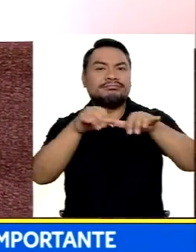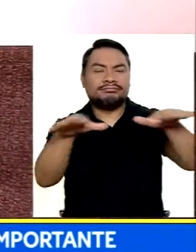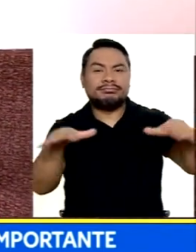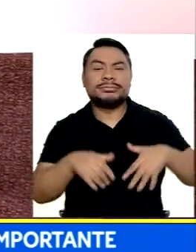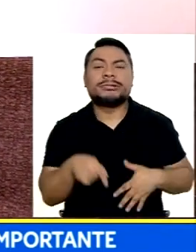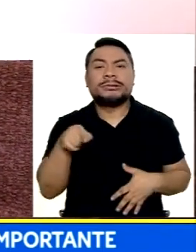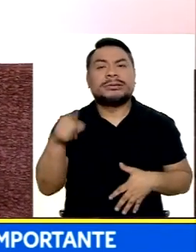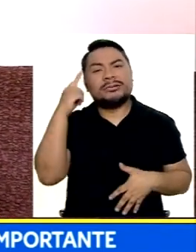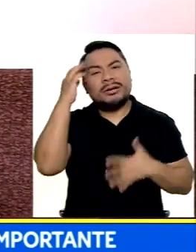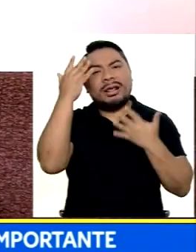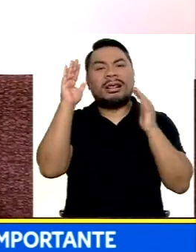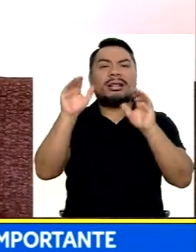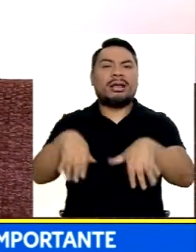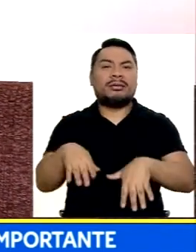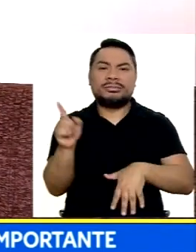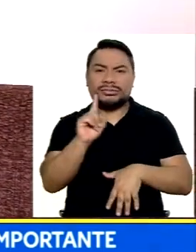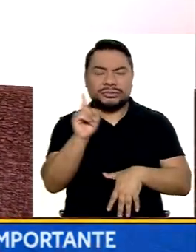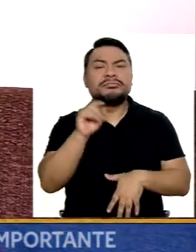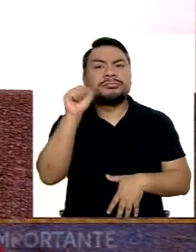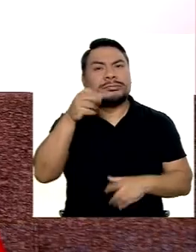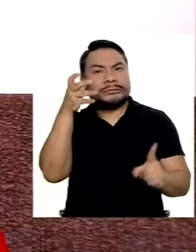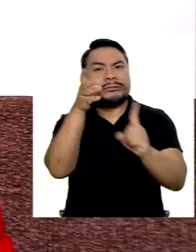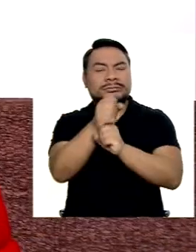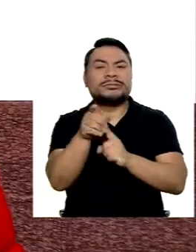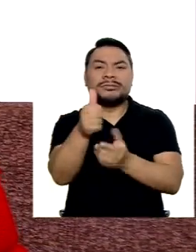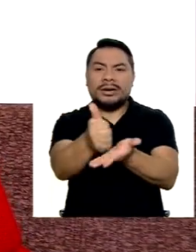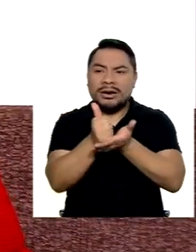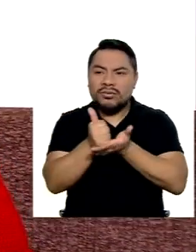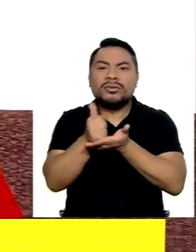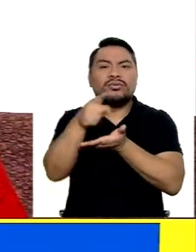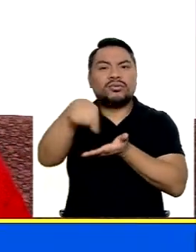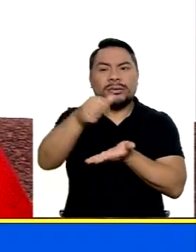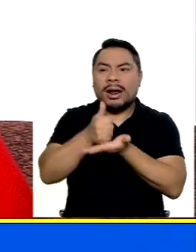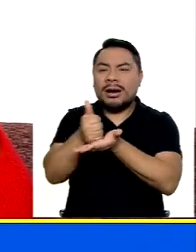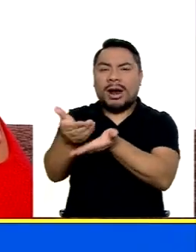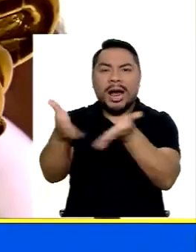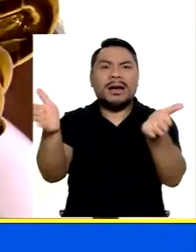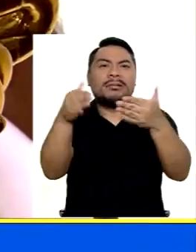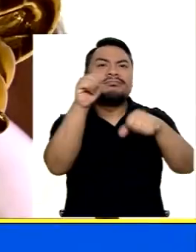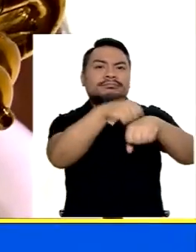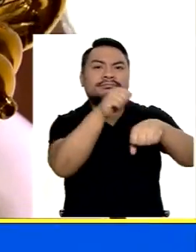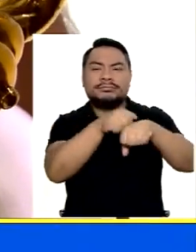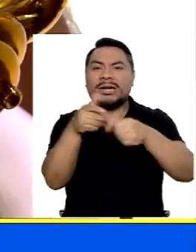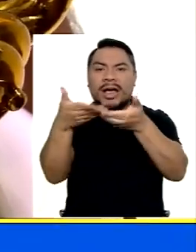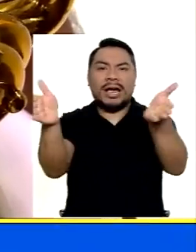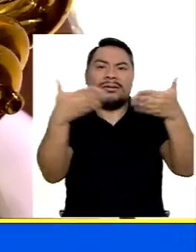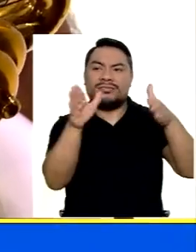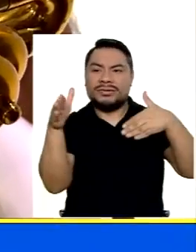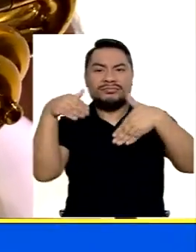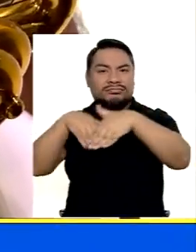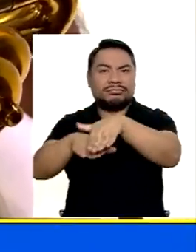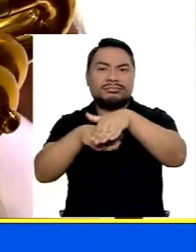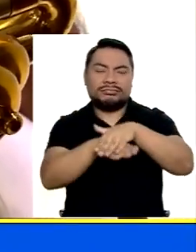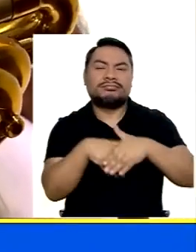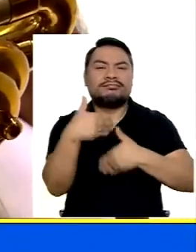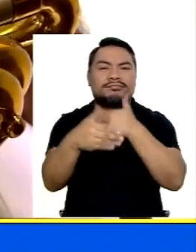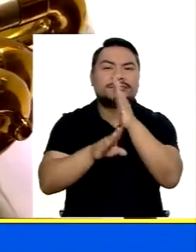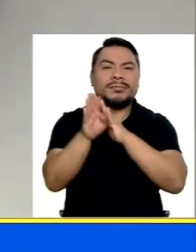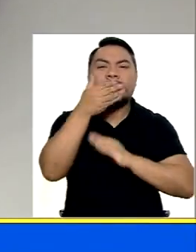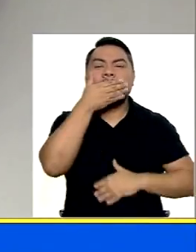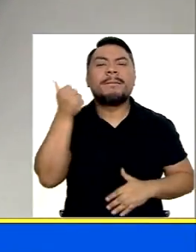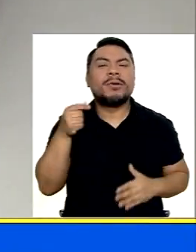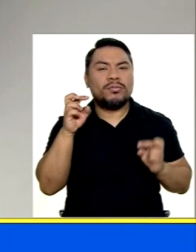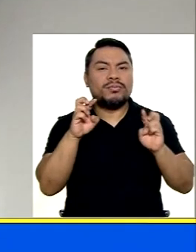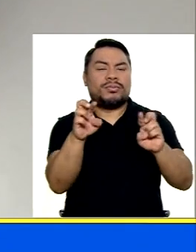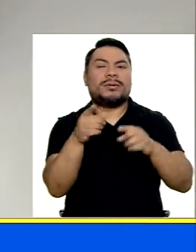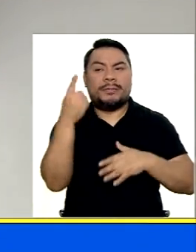Y no perder Las esperanzas Y que nos ayuden Que nos abran puertas Para que puedan Dar